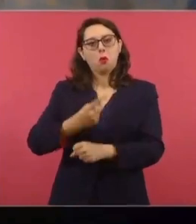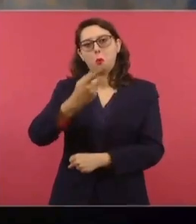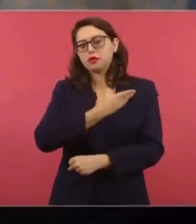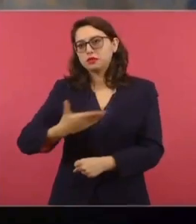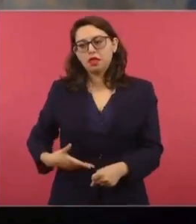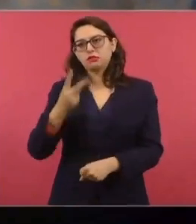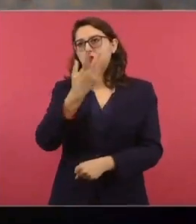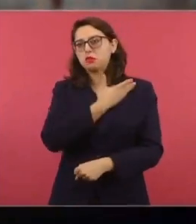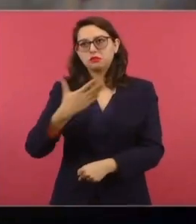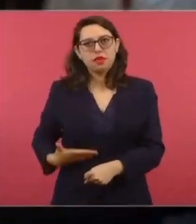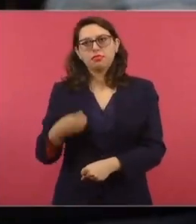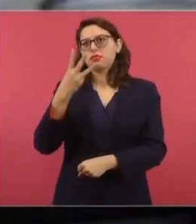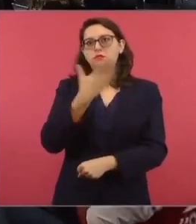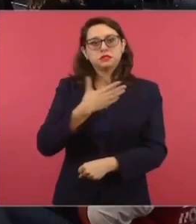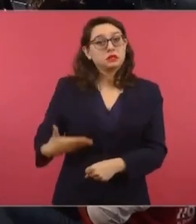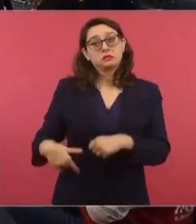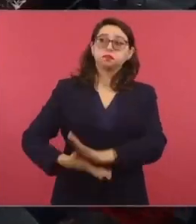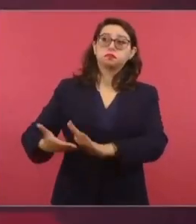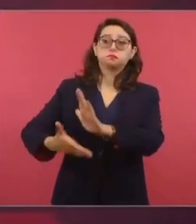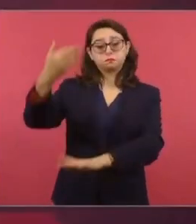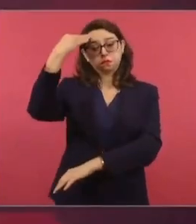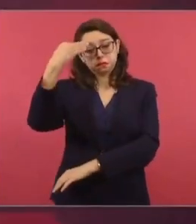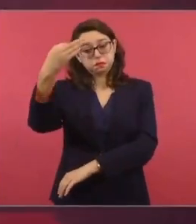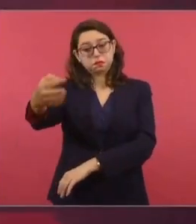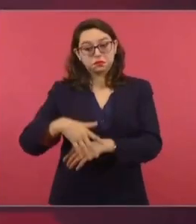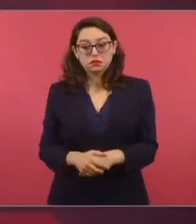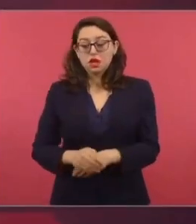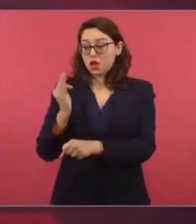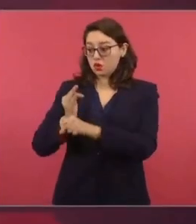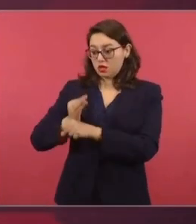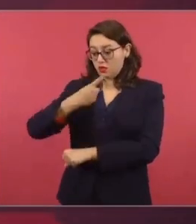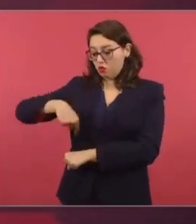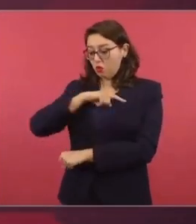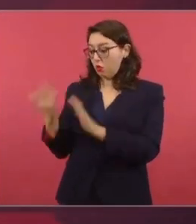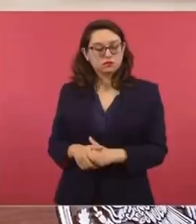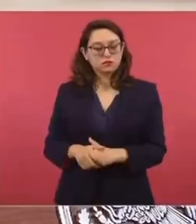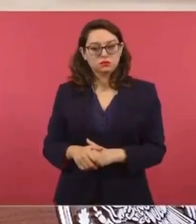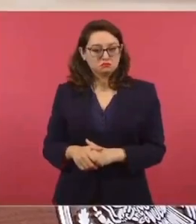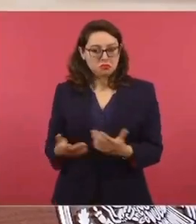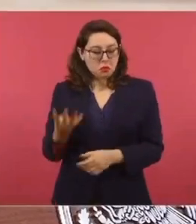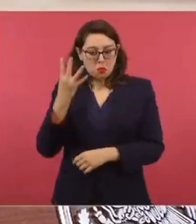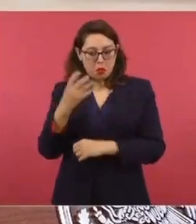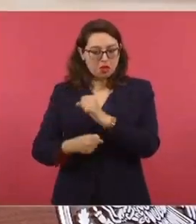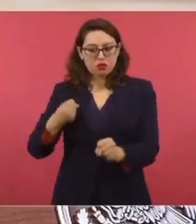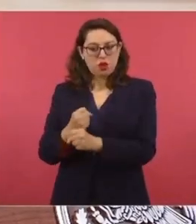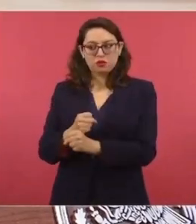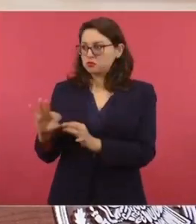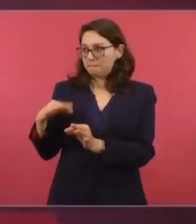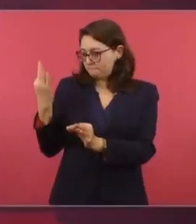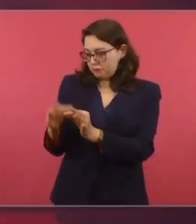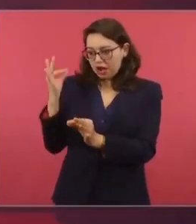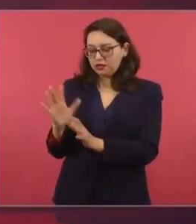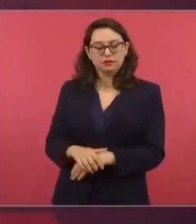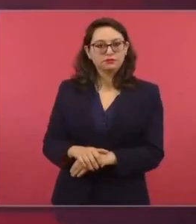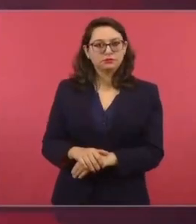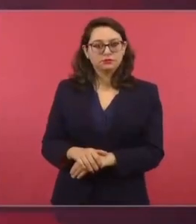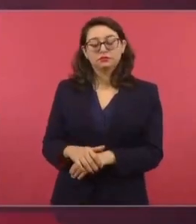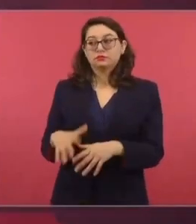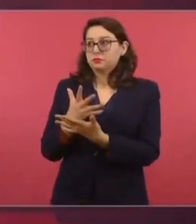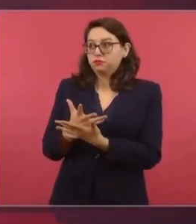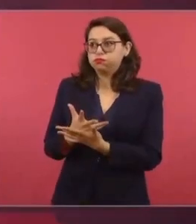estamos concluyendo en cinco años, menos de cinco años. Cuatro años y medio. Y es una obra magna.